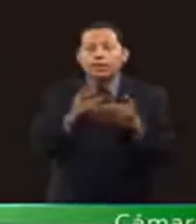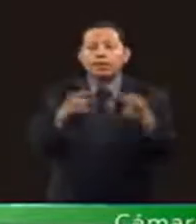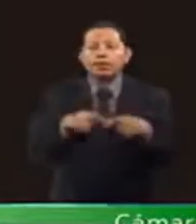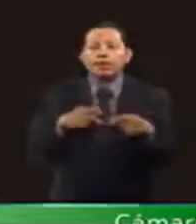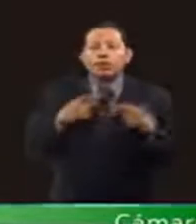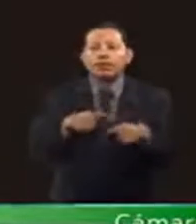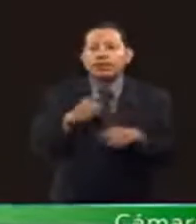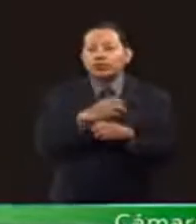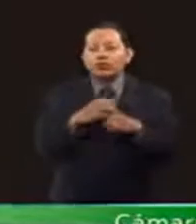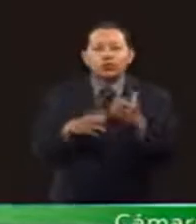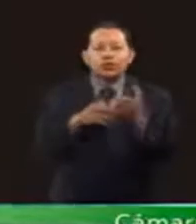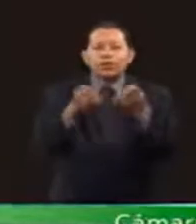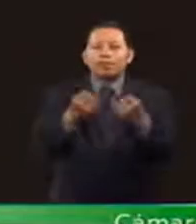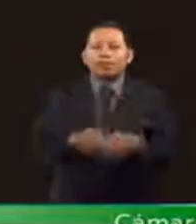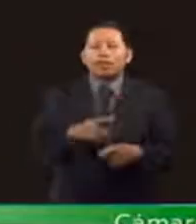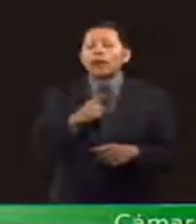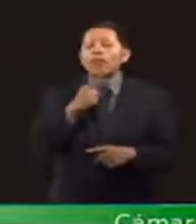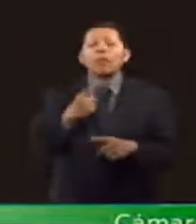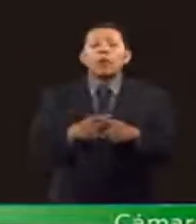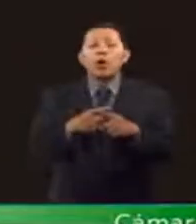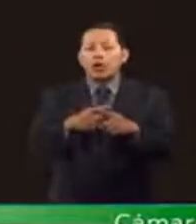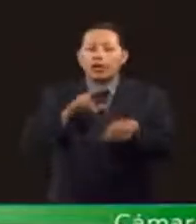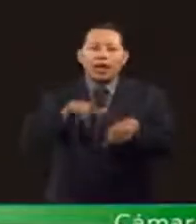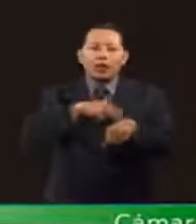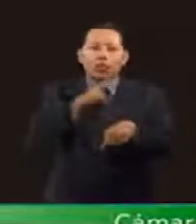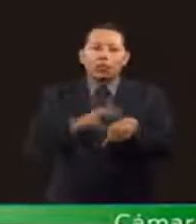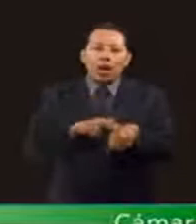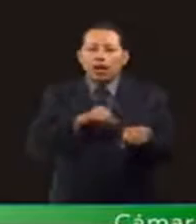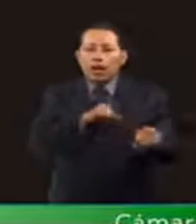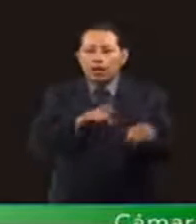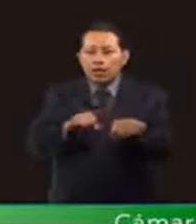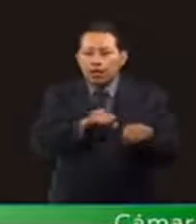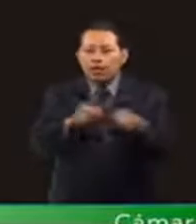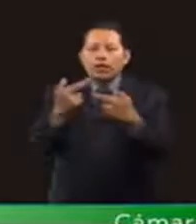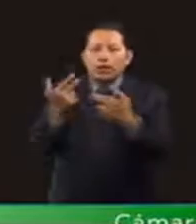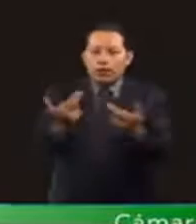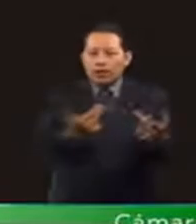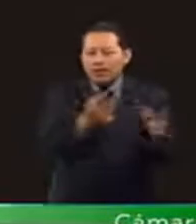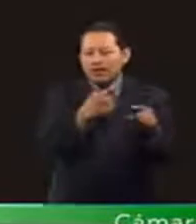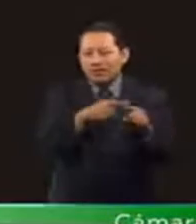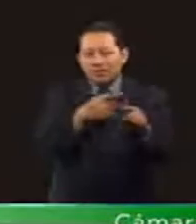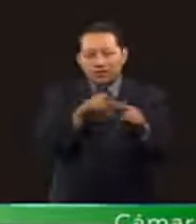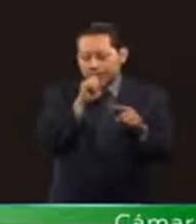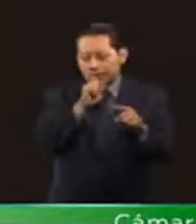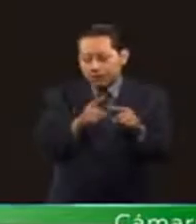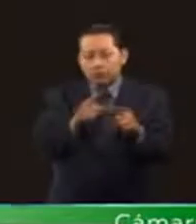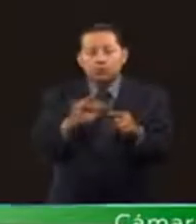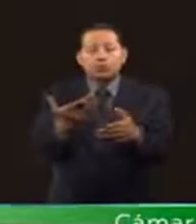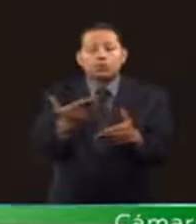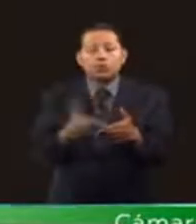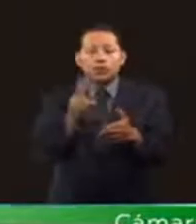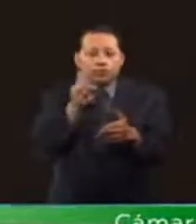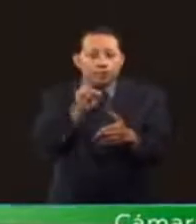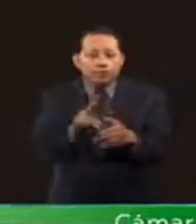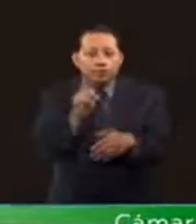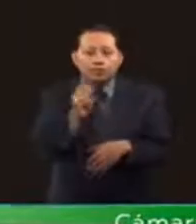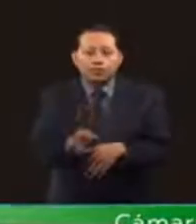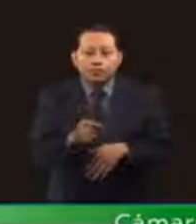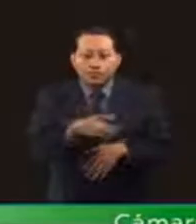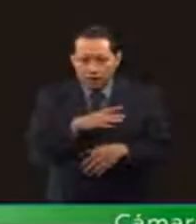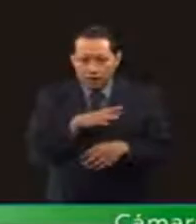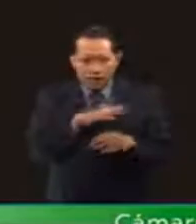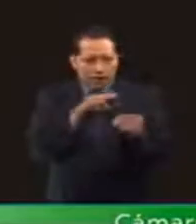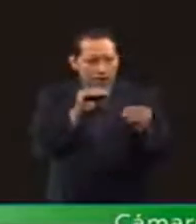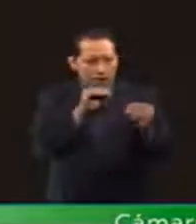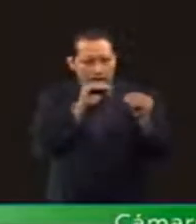patrimonio por los desastres naturales. Y tan solo hoy vemos que se ha dado el